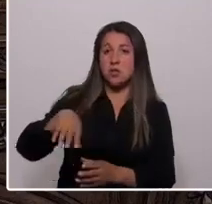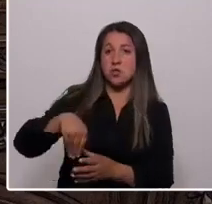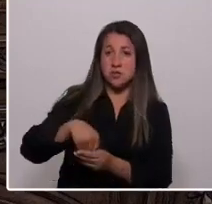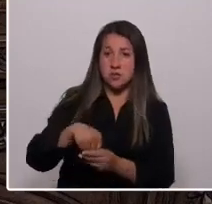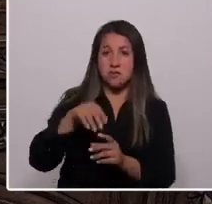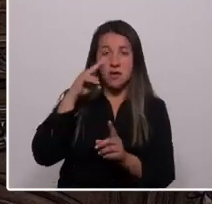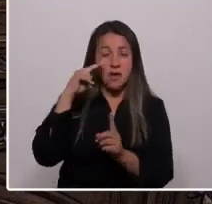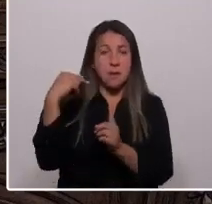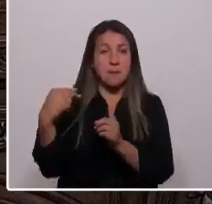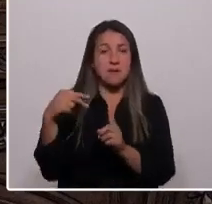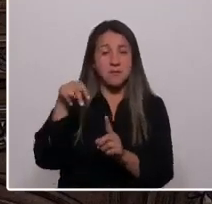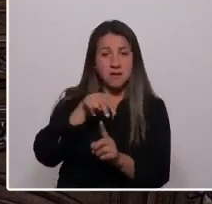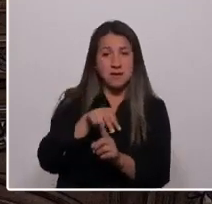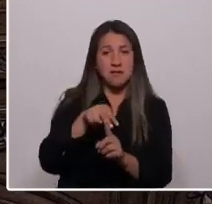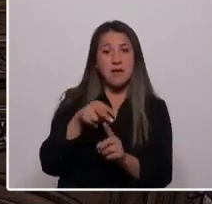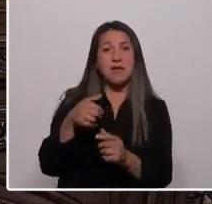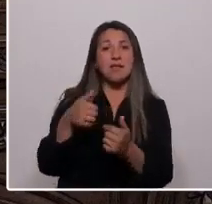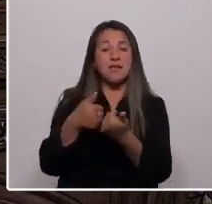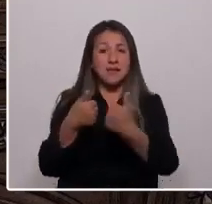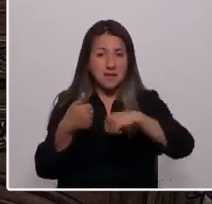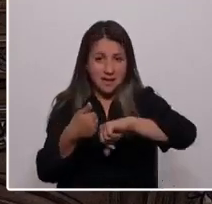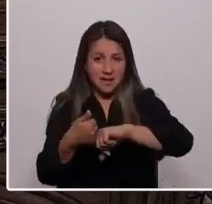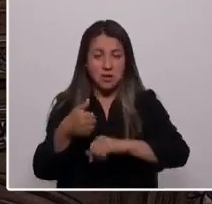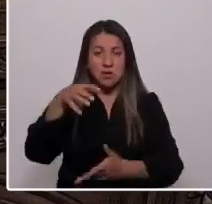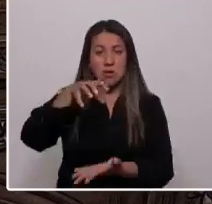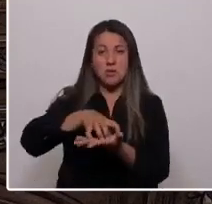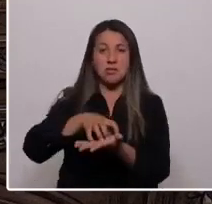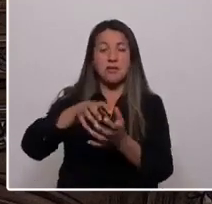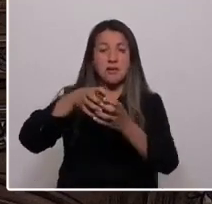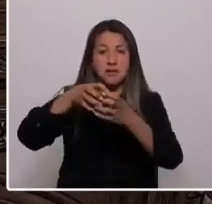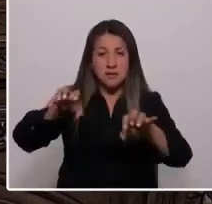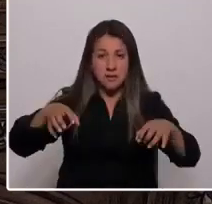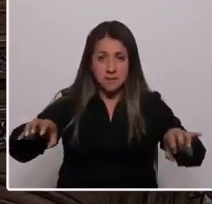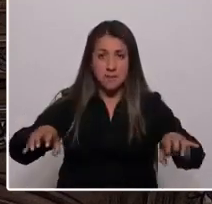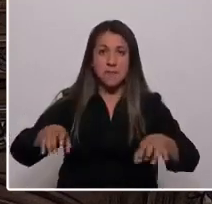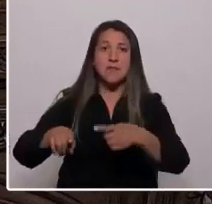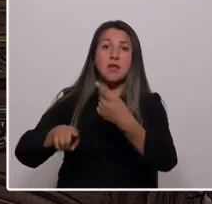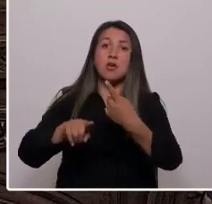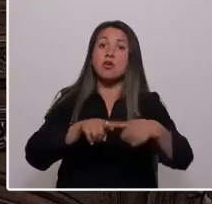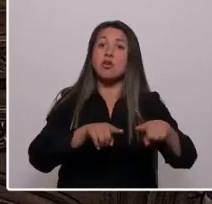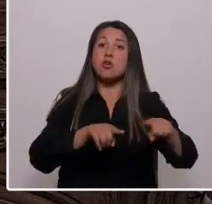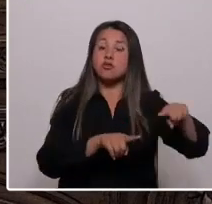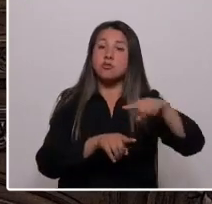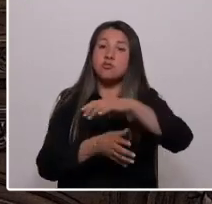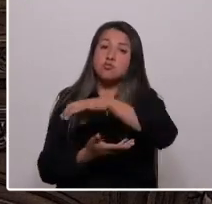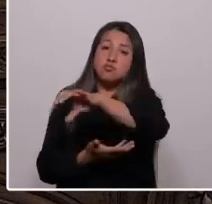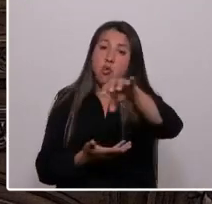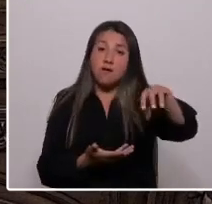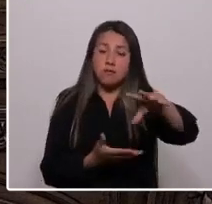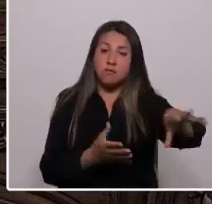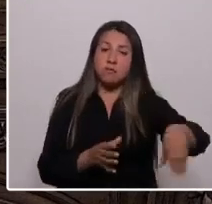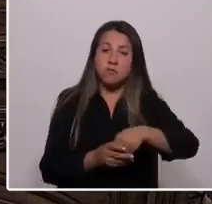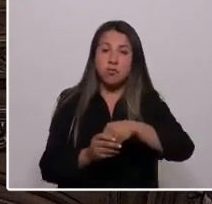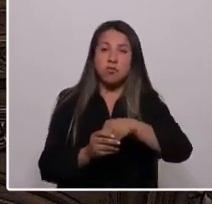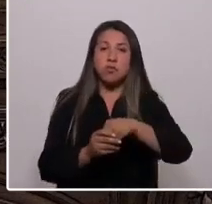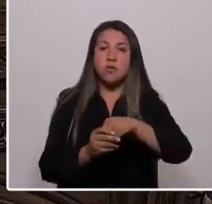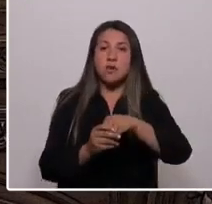género, descentralizadora, plurinacional, y con una mirada medioambiental.